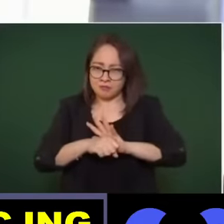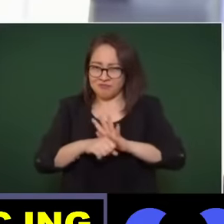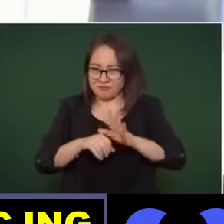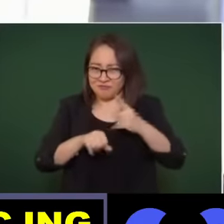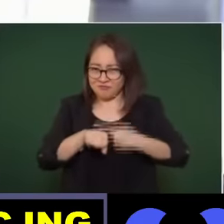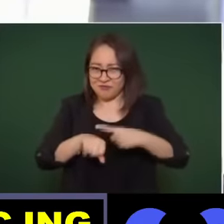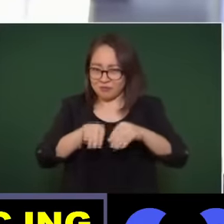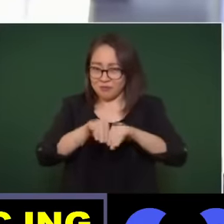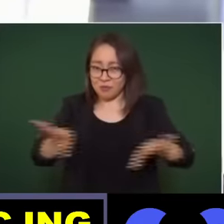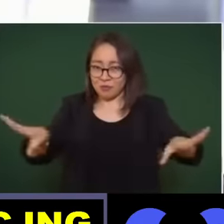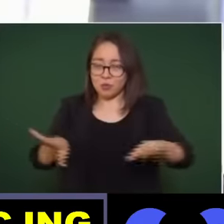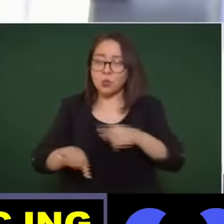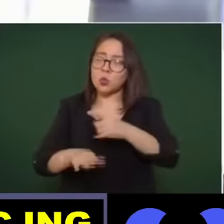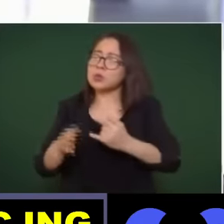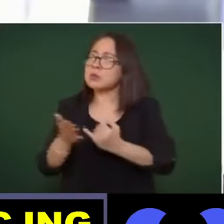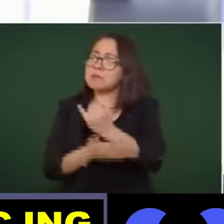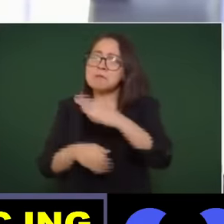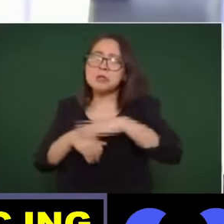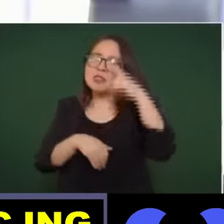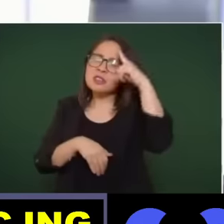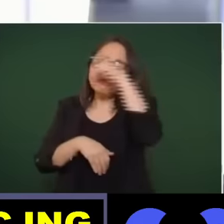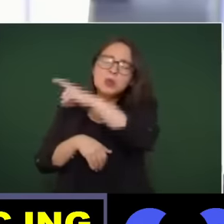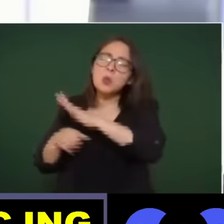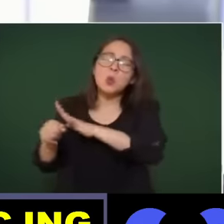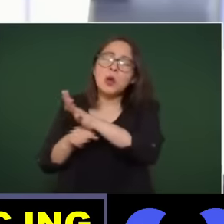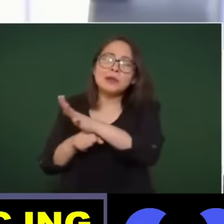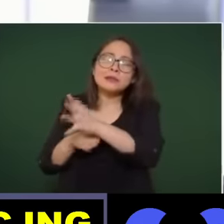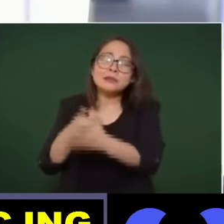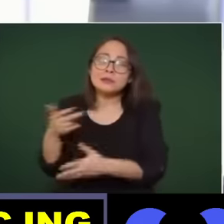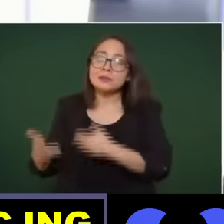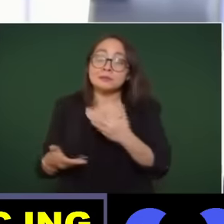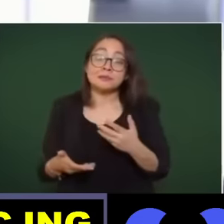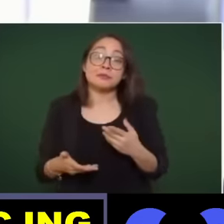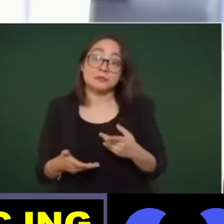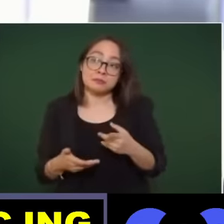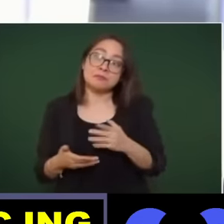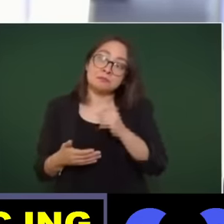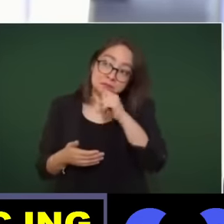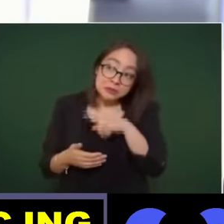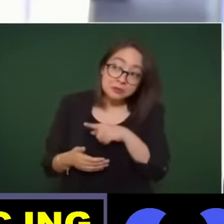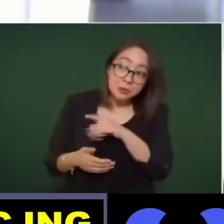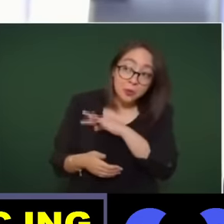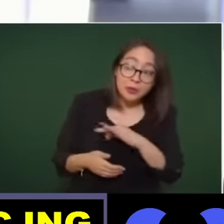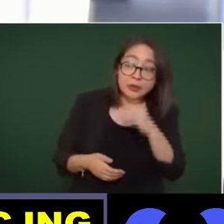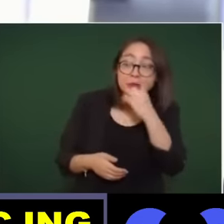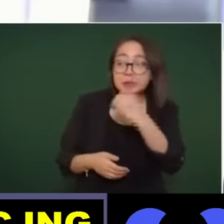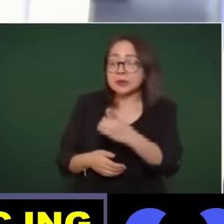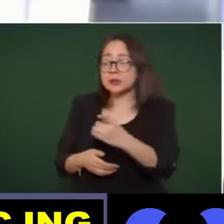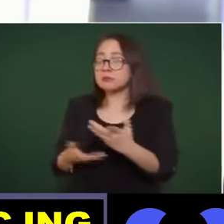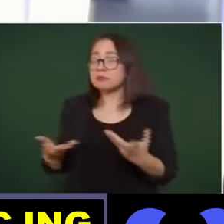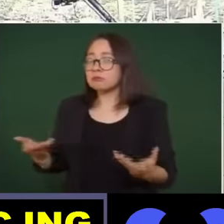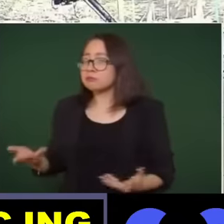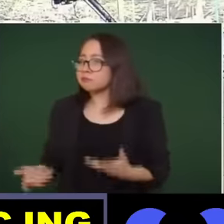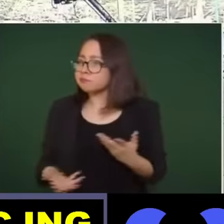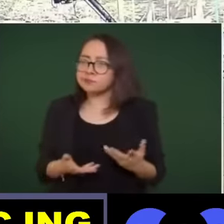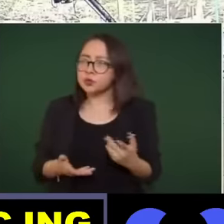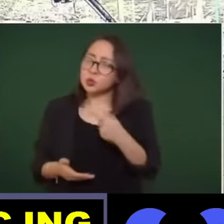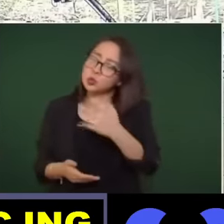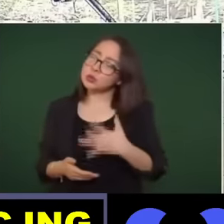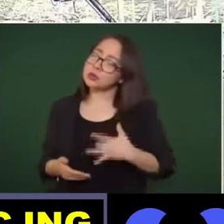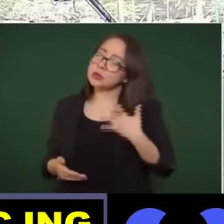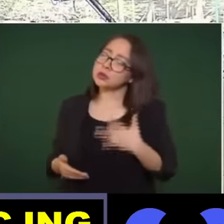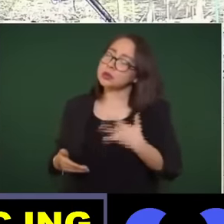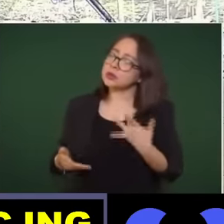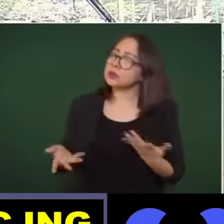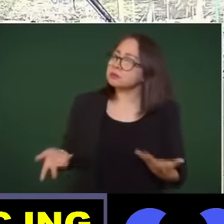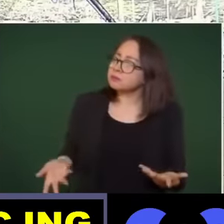la decisión más difícil que tomó usted y a la par también si me permite si nos pudiese comentar cuál considera usted que